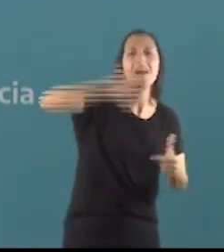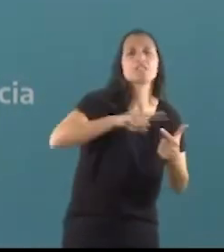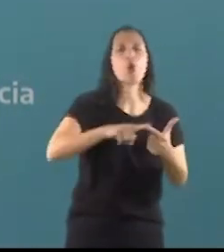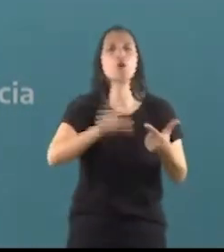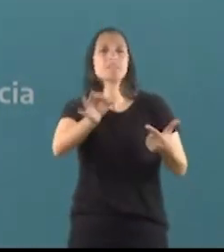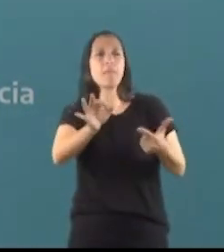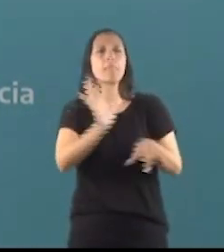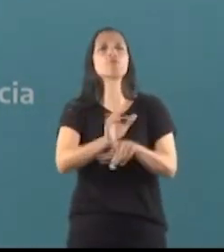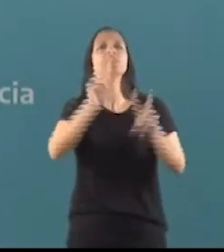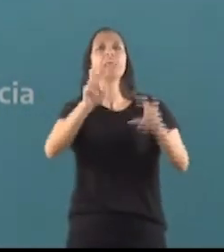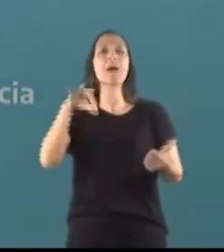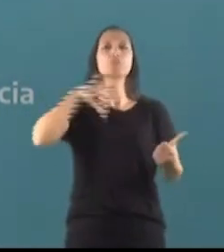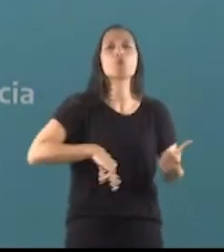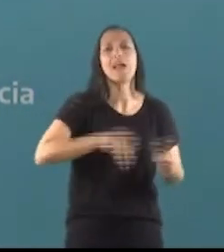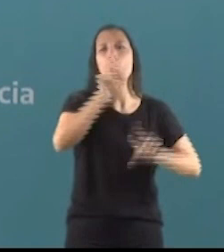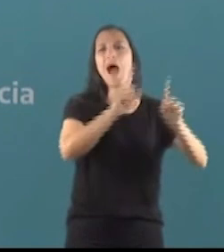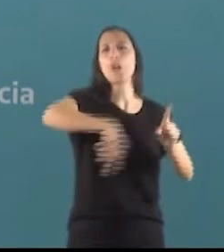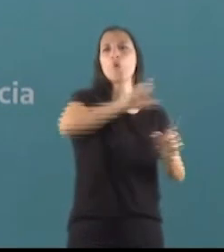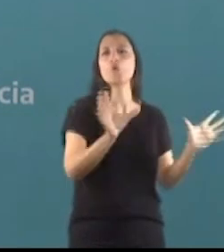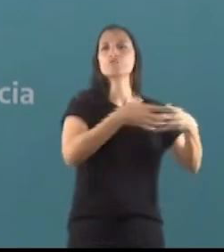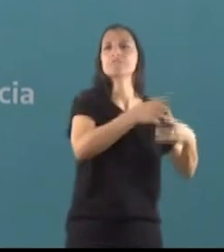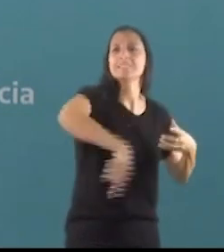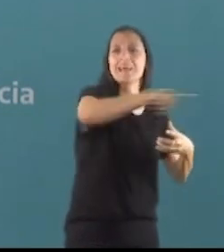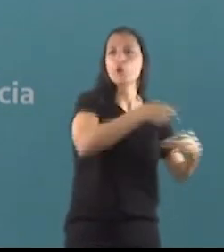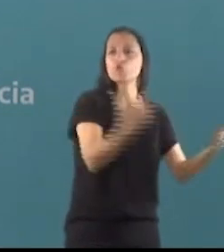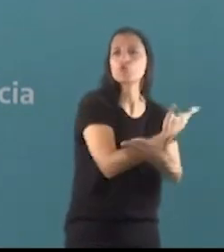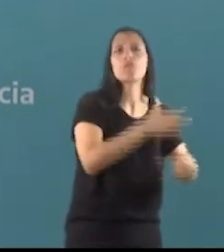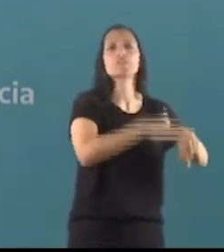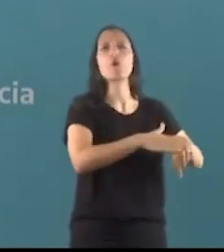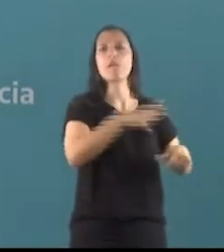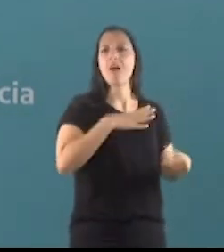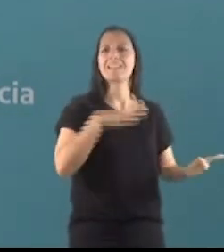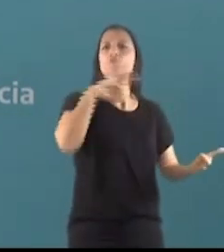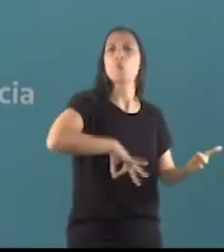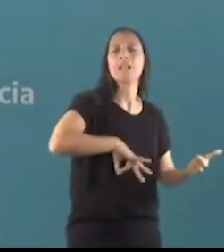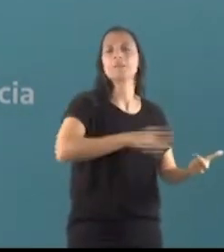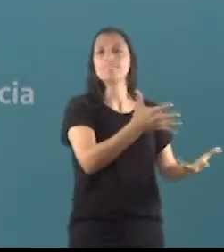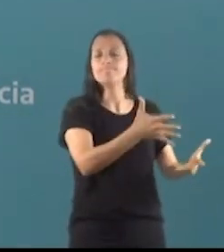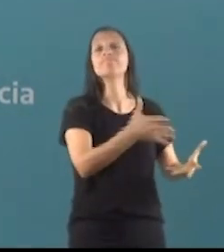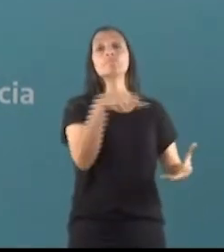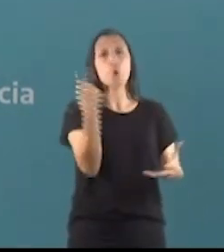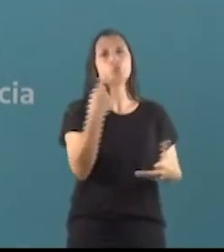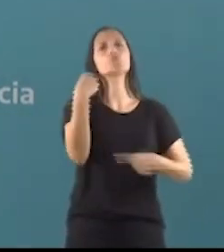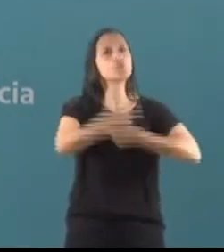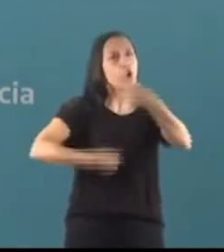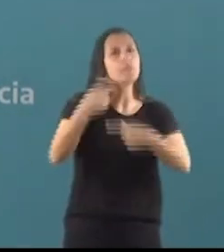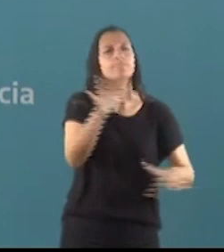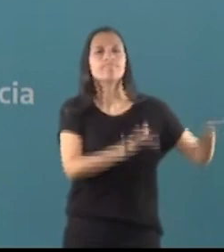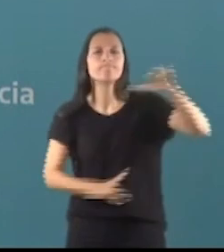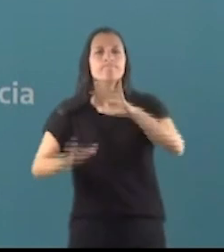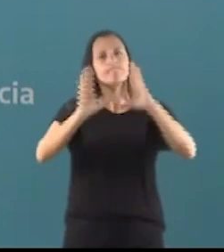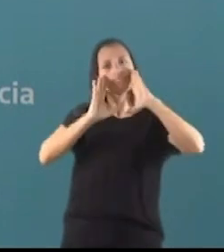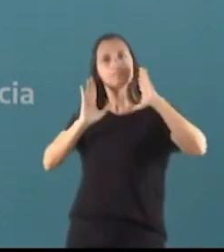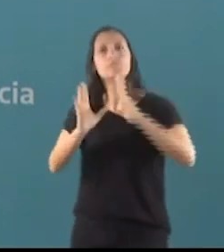el poder adquisitivo de algunos sectores con respecto a sus salarios, seguimos en una senda de ordenamiento de la economía y de